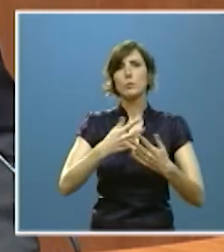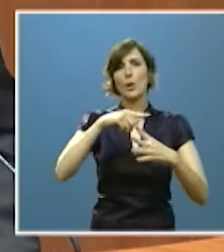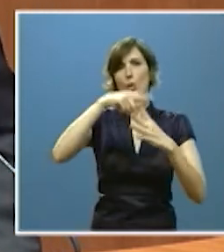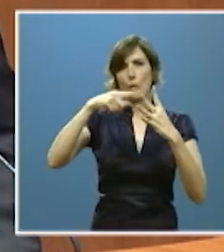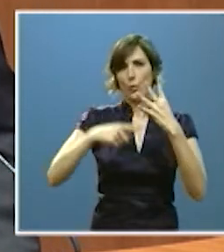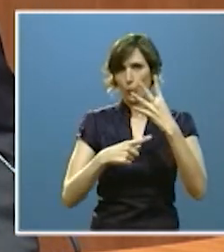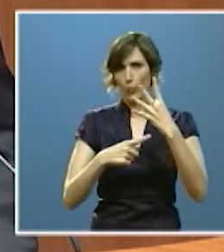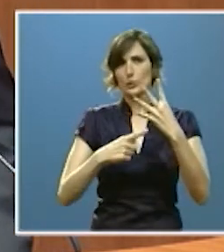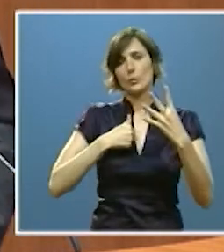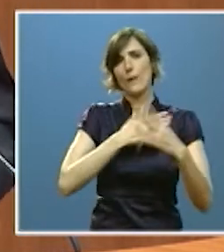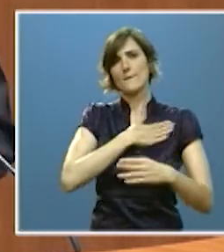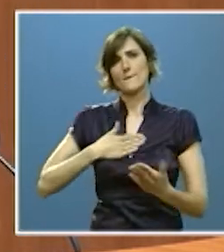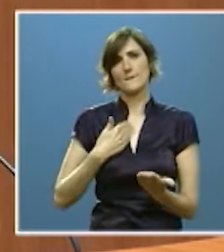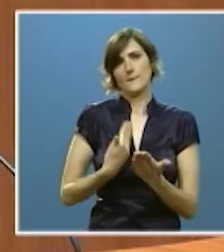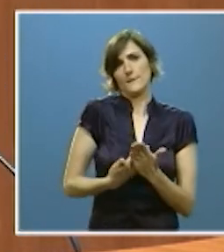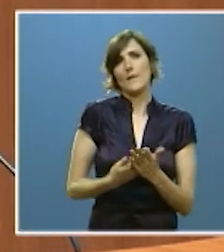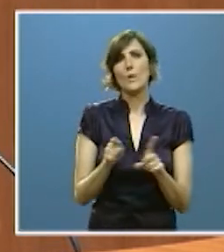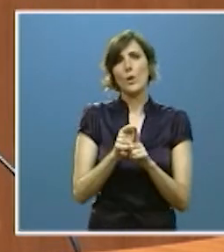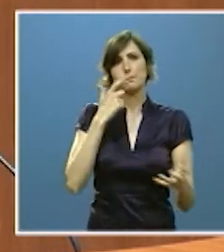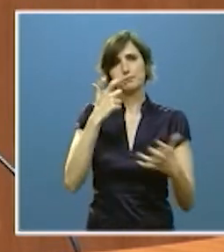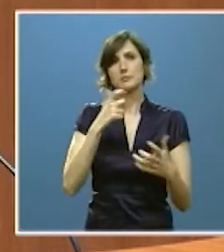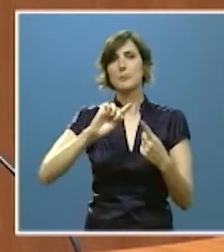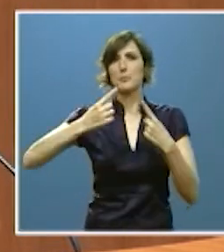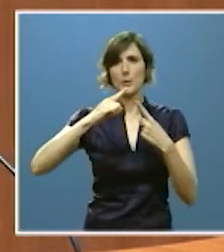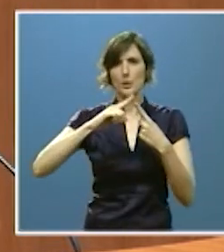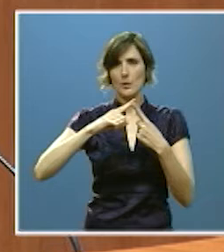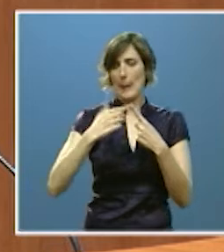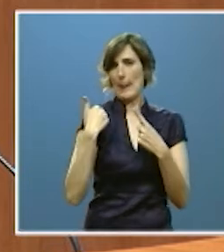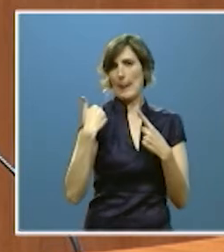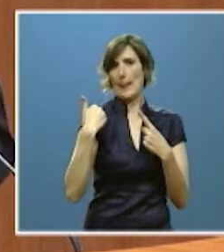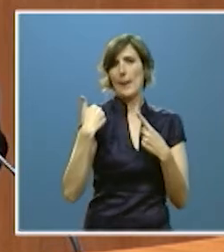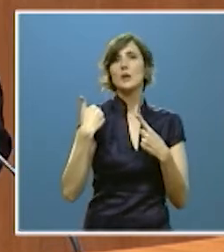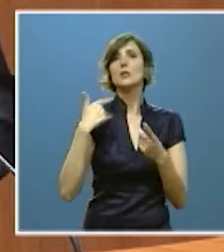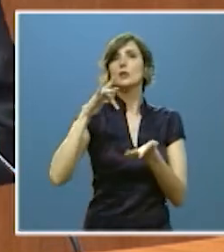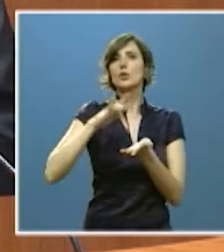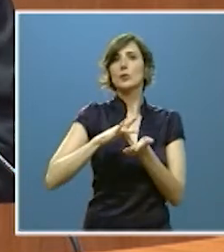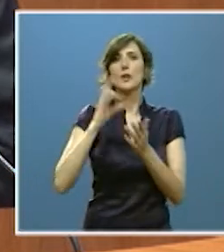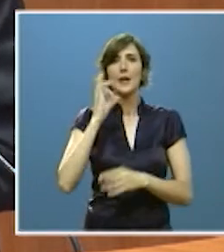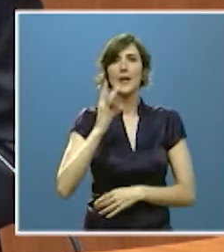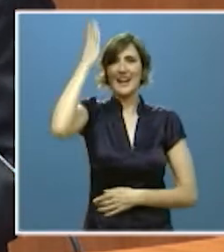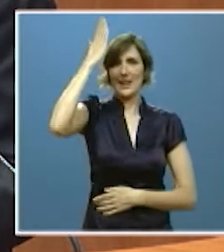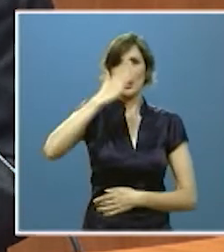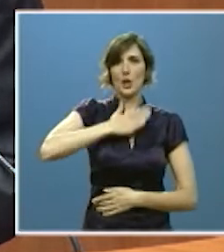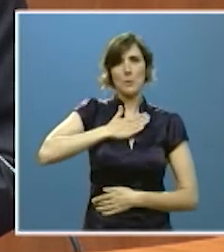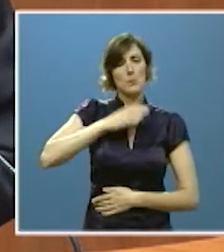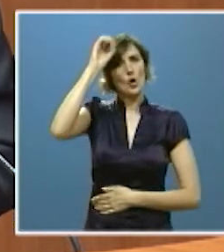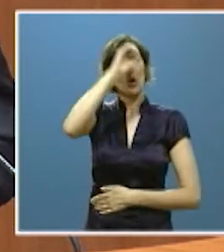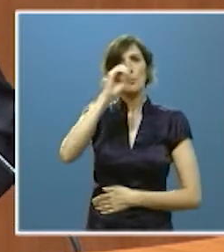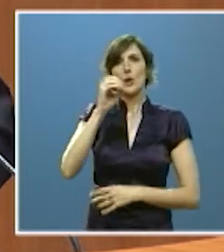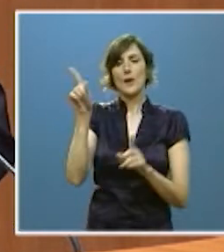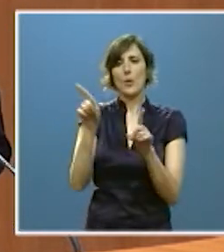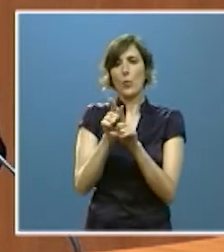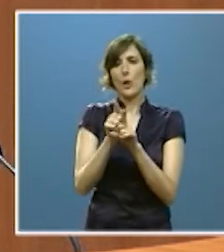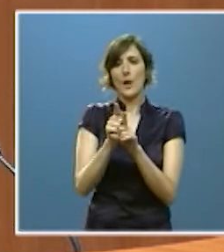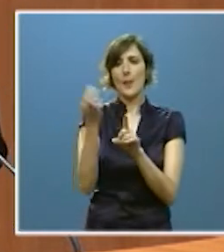que quiero destacar y la primera es una reciente iniciativa que desde mi criterio debe marcar un antes y un